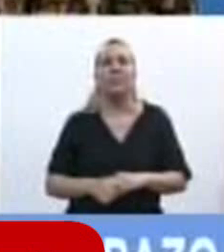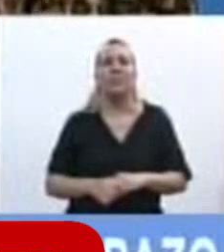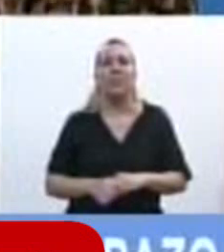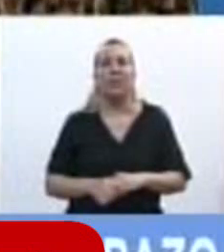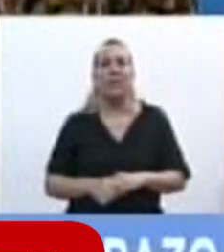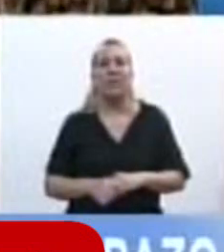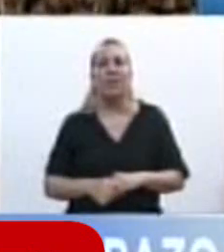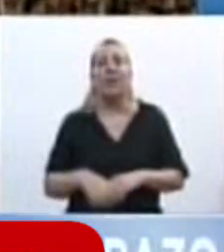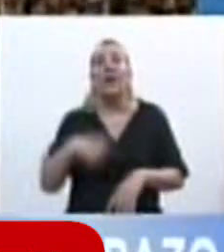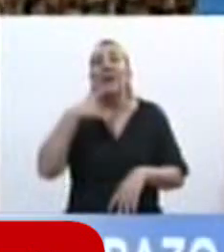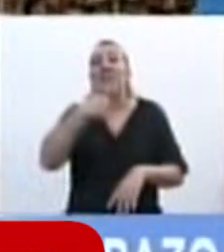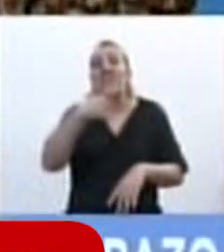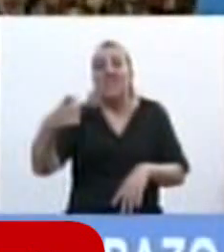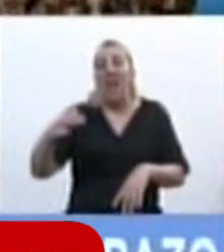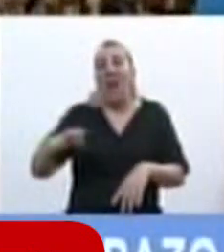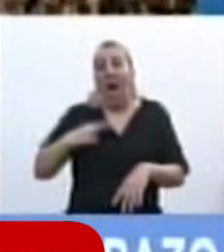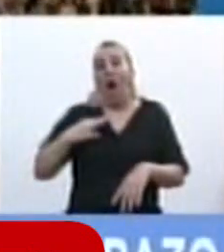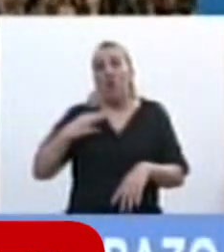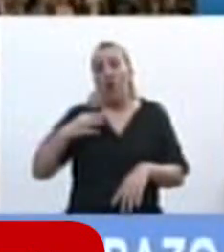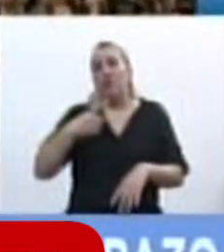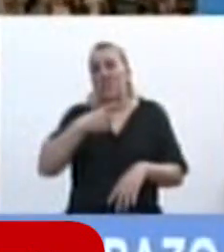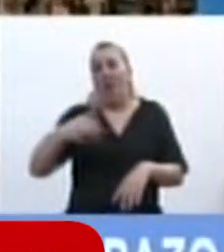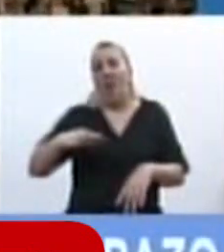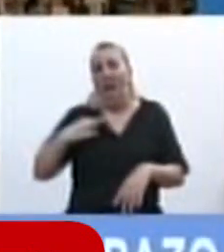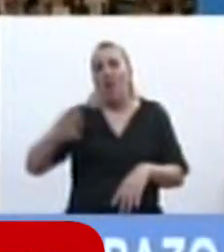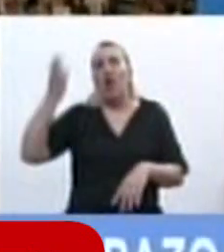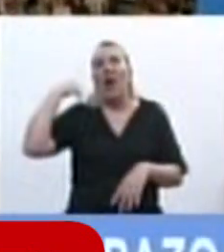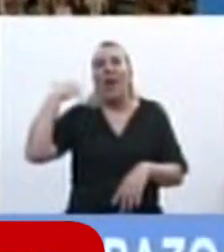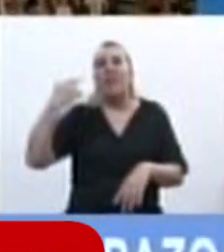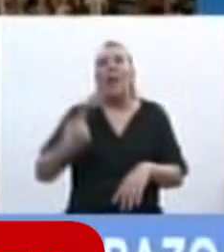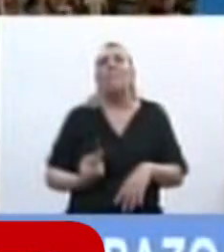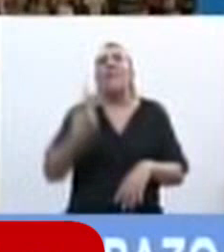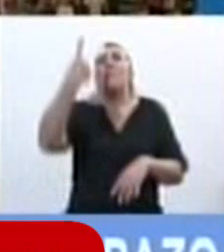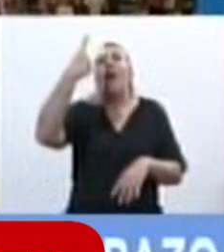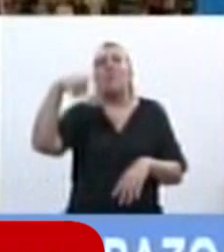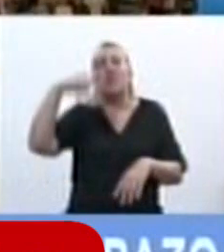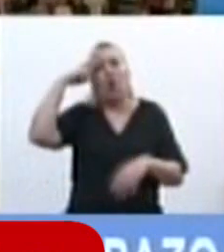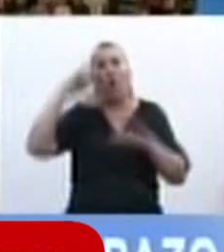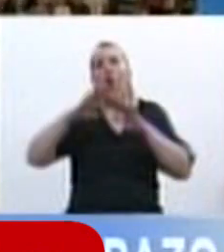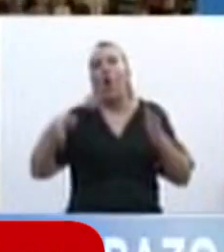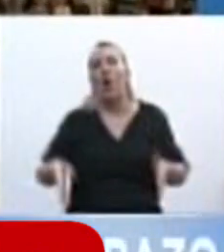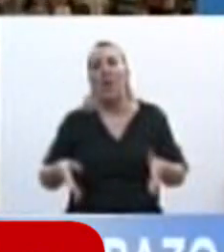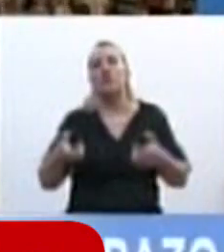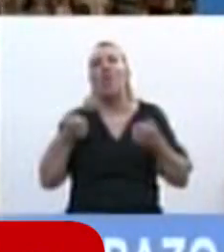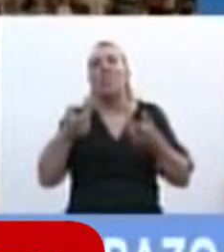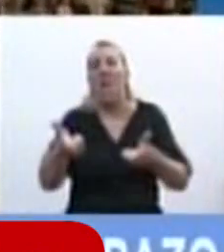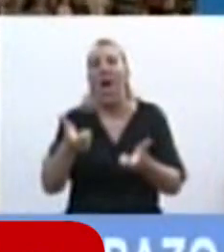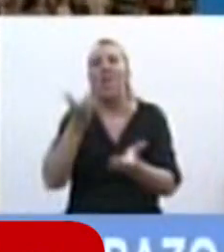100 años vamos a cumplir de que es primera vez que el Congreso generó un derecho